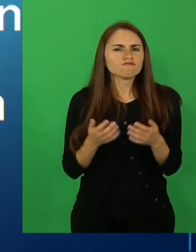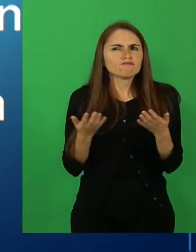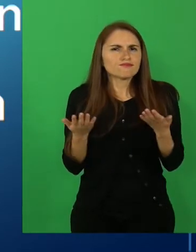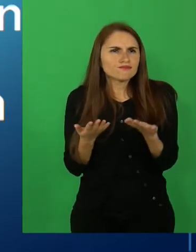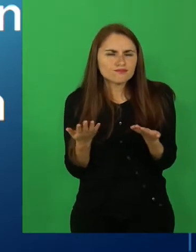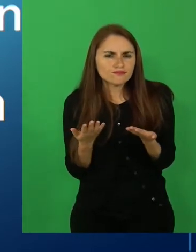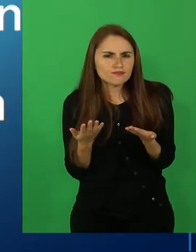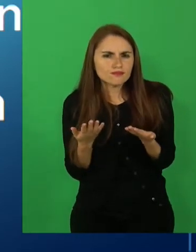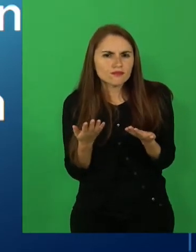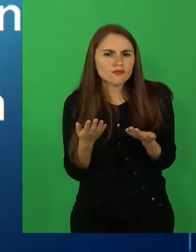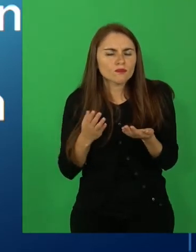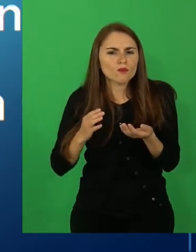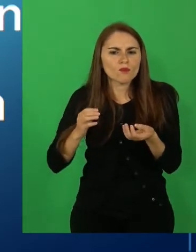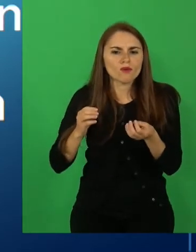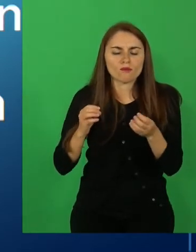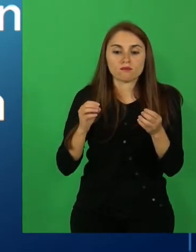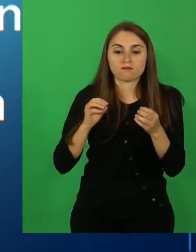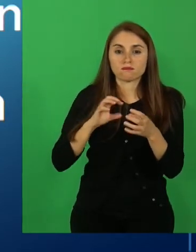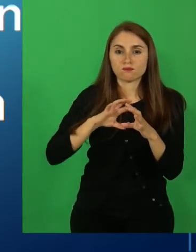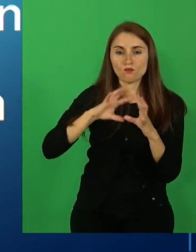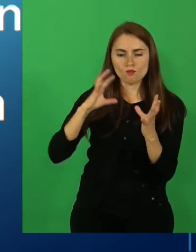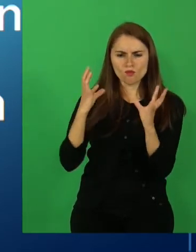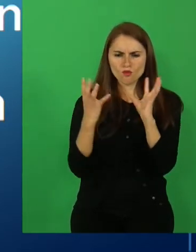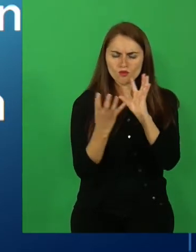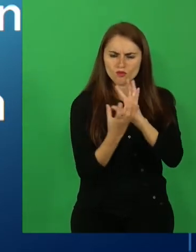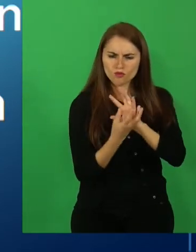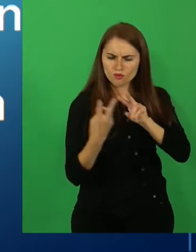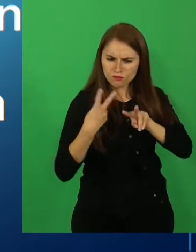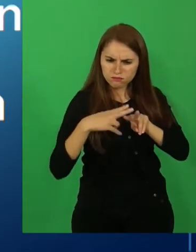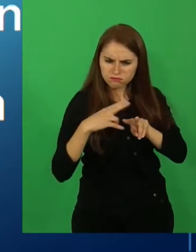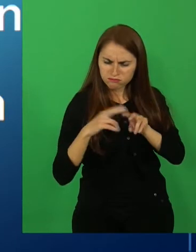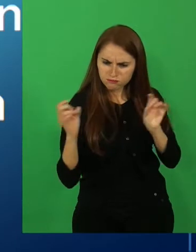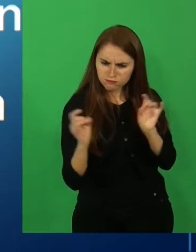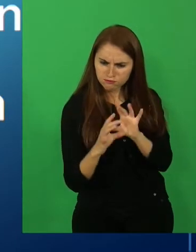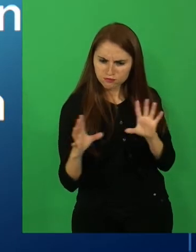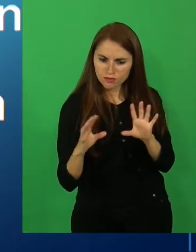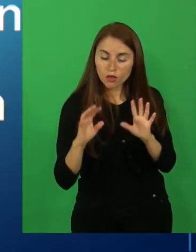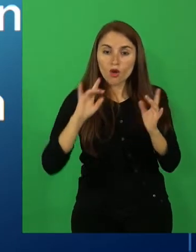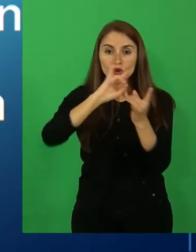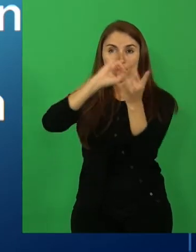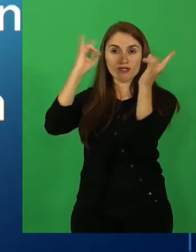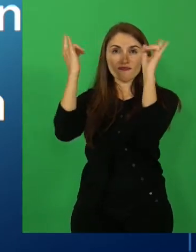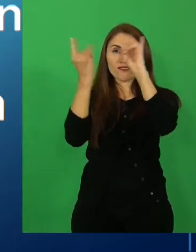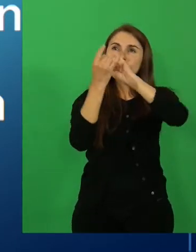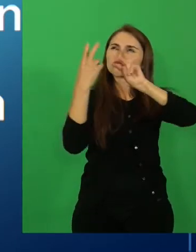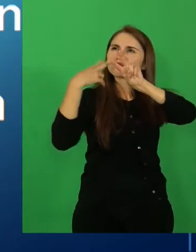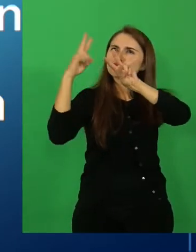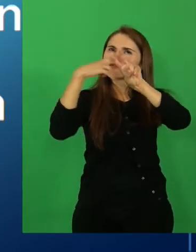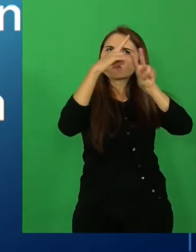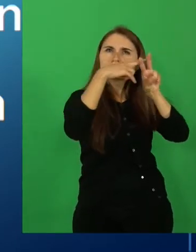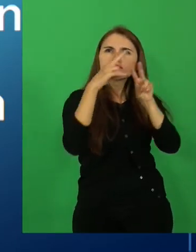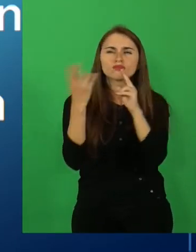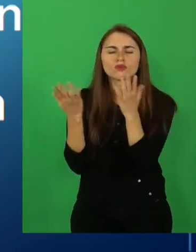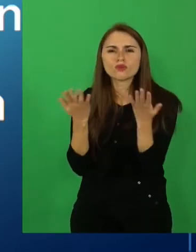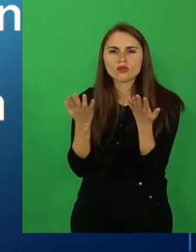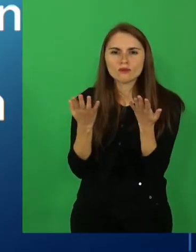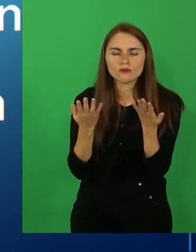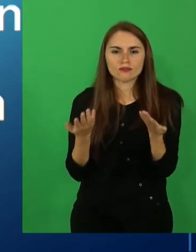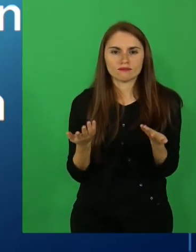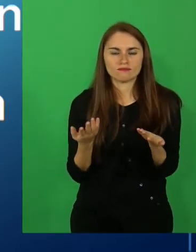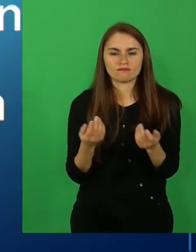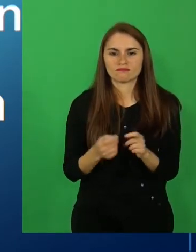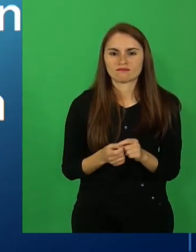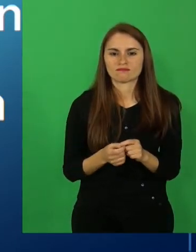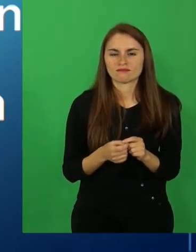se creó el mundo, el universo, la tierra. Los hombres desde